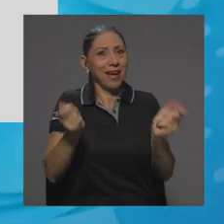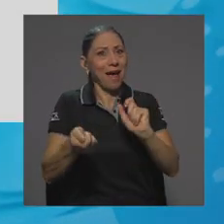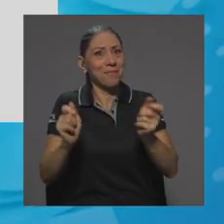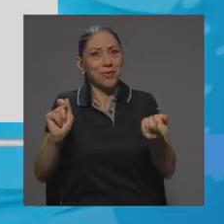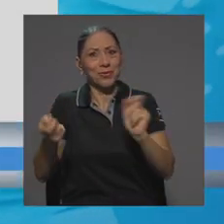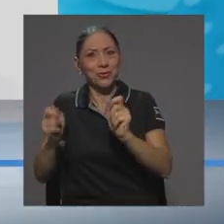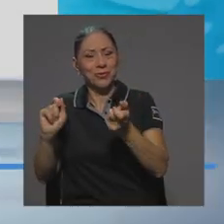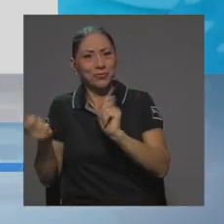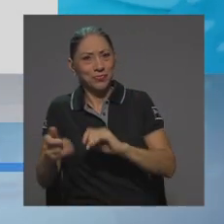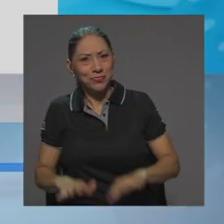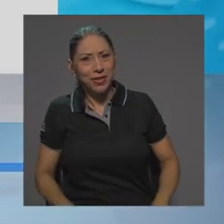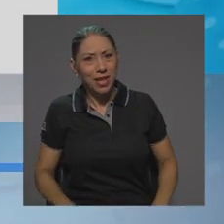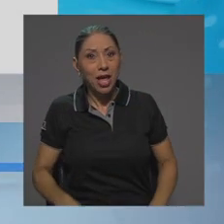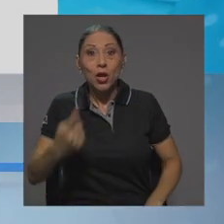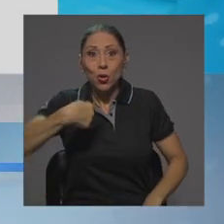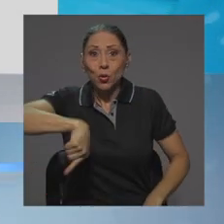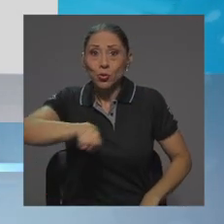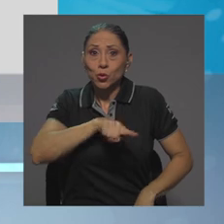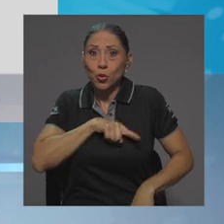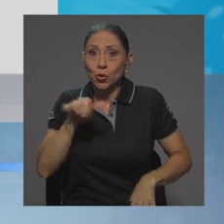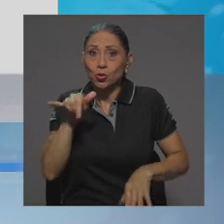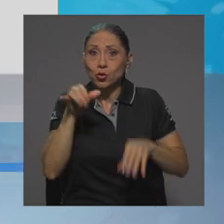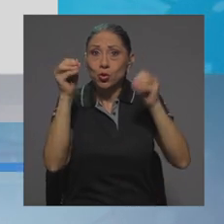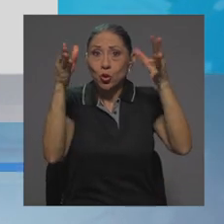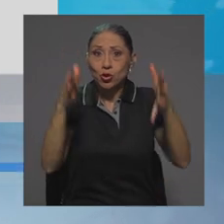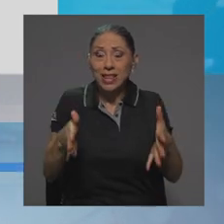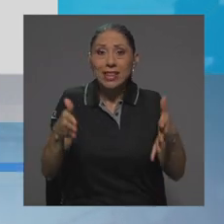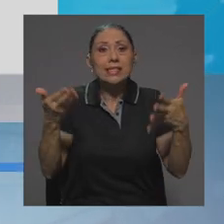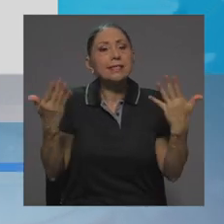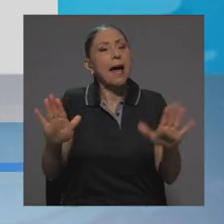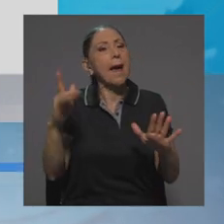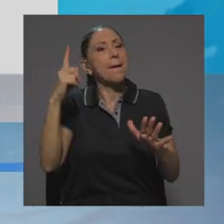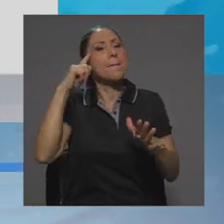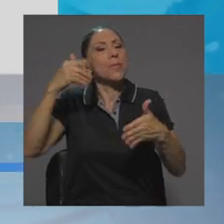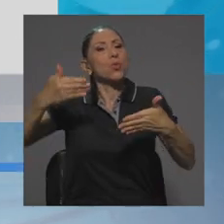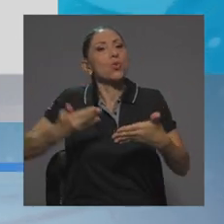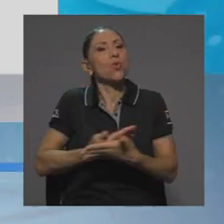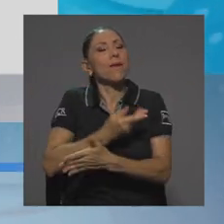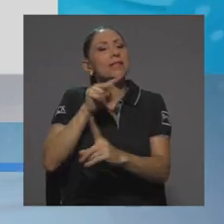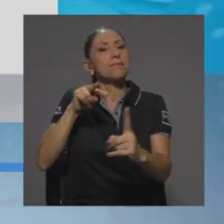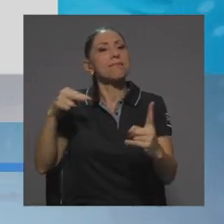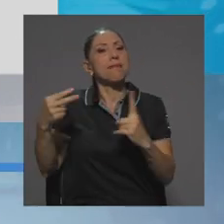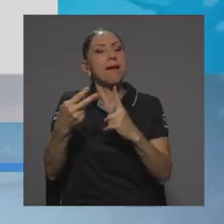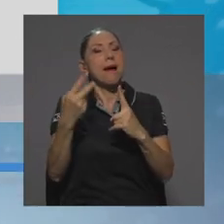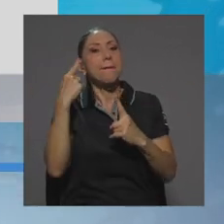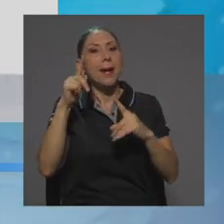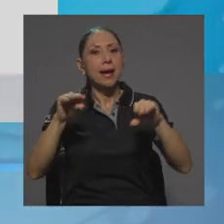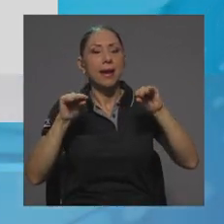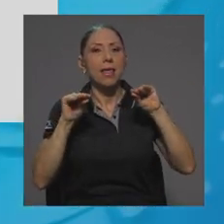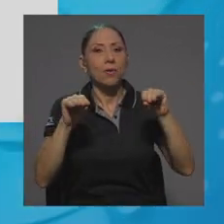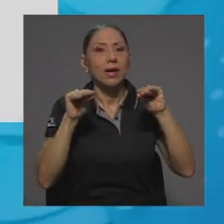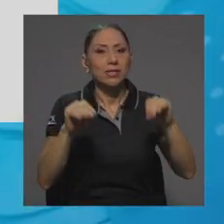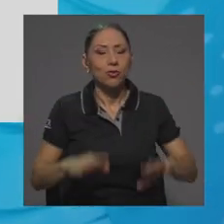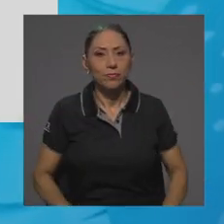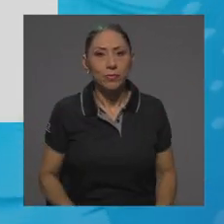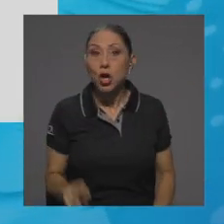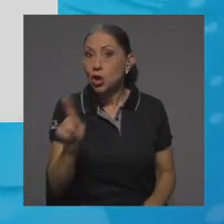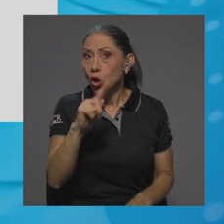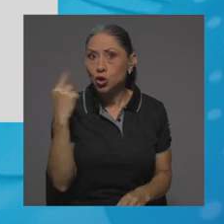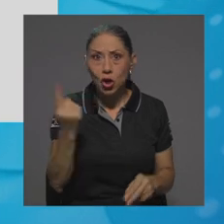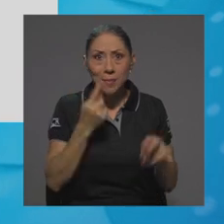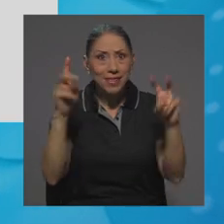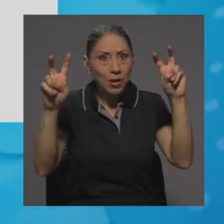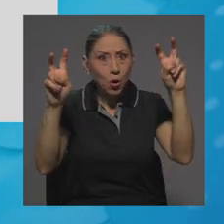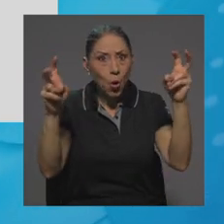un cambio donde nosotros como docentes estamos pensando en nuevas perspectivas para la educación, que más allá del contenido,